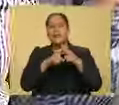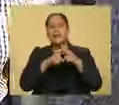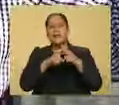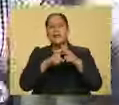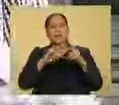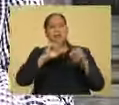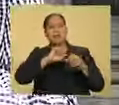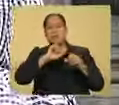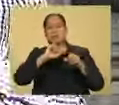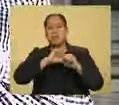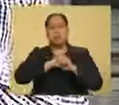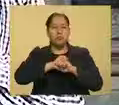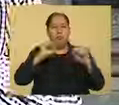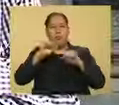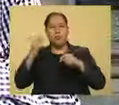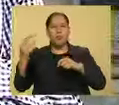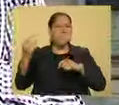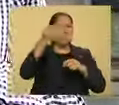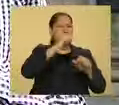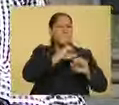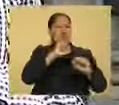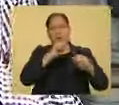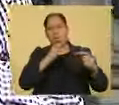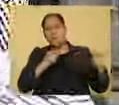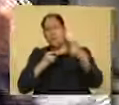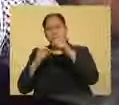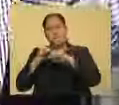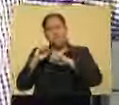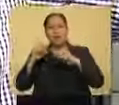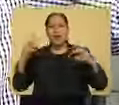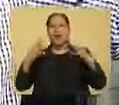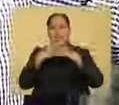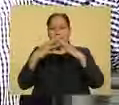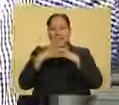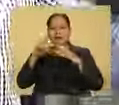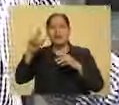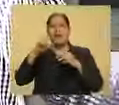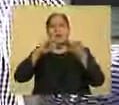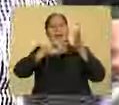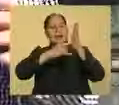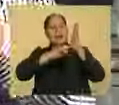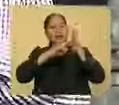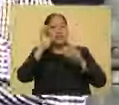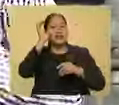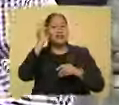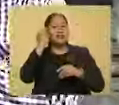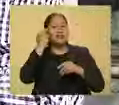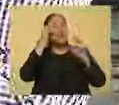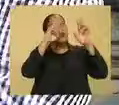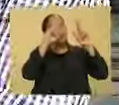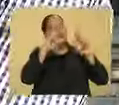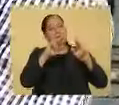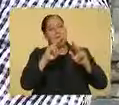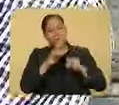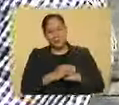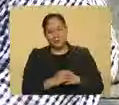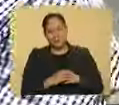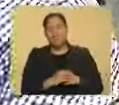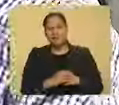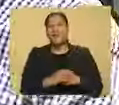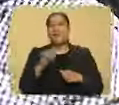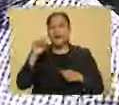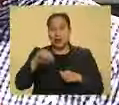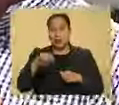bombazos ahí, que para qué le cuento, hasta el pobre reloj chino lo destartalaron. Pero bueno, aquí